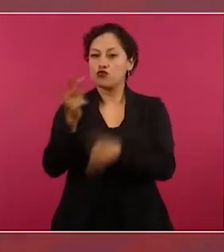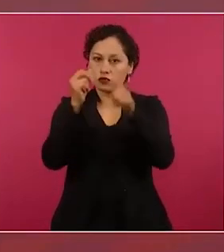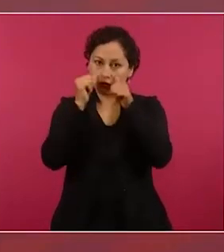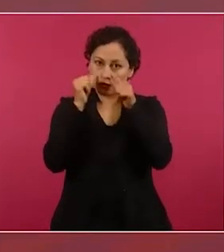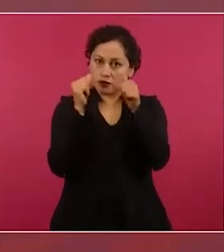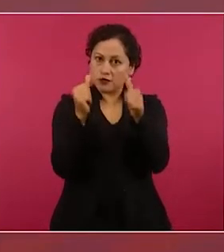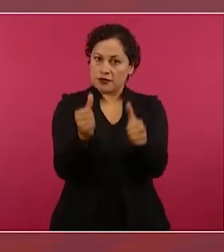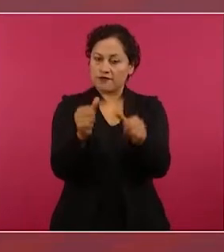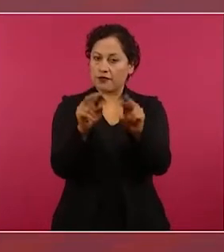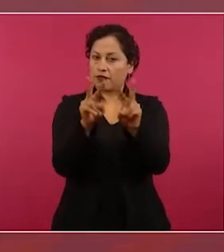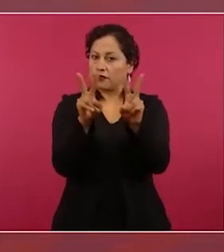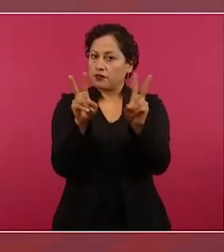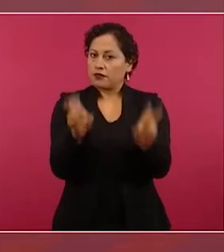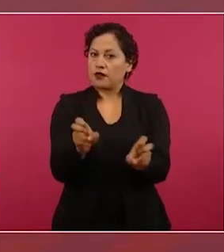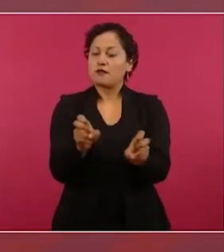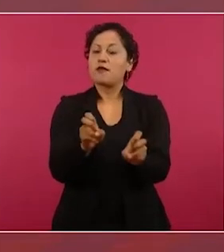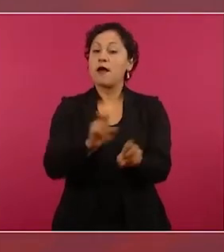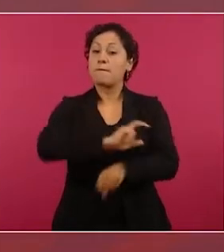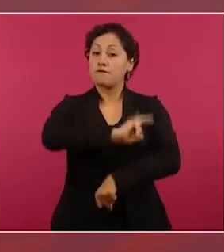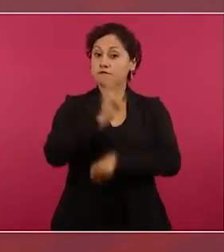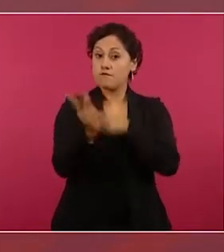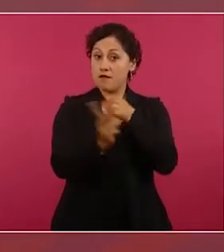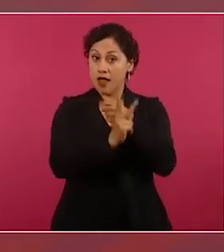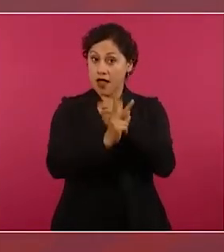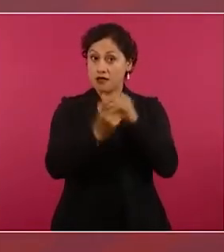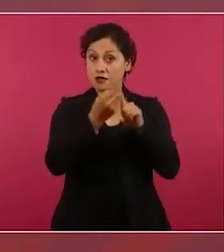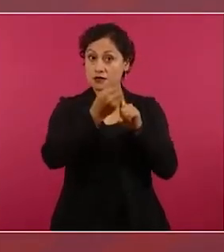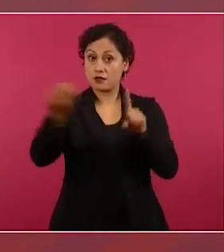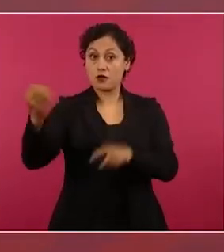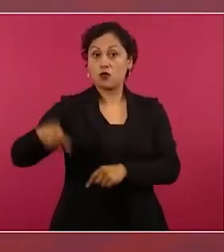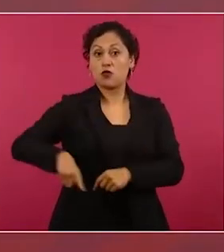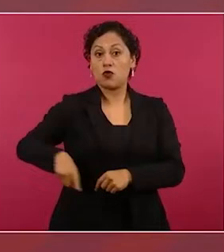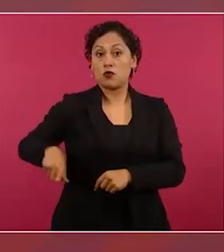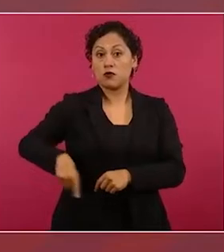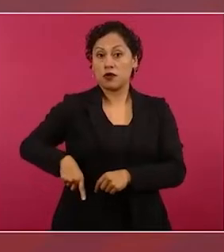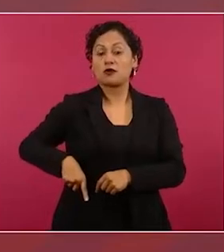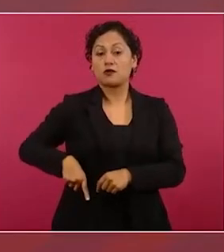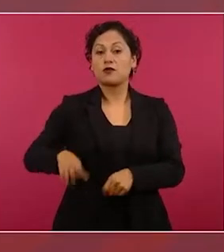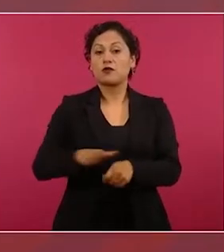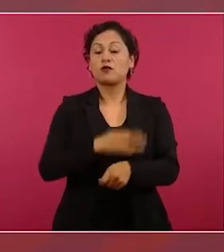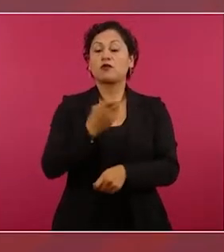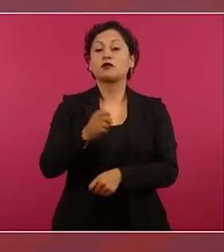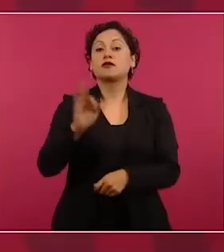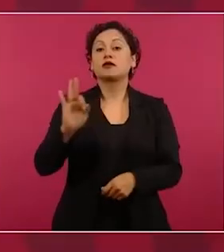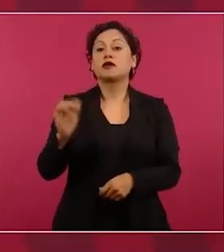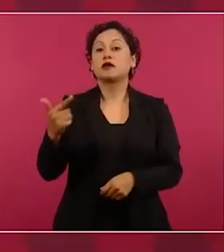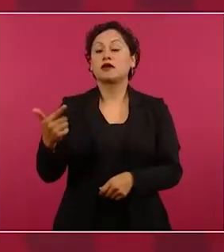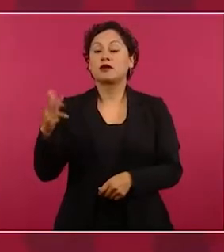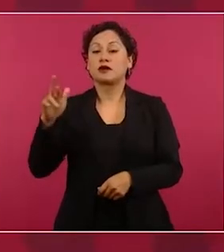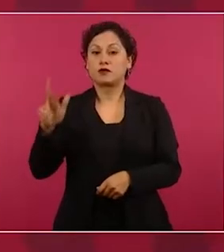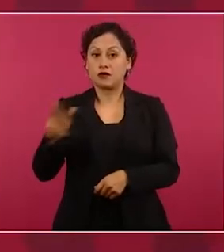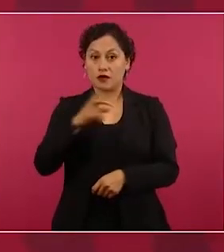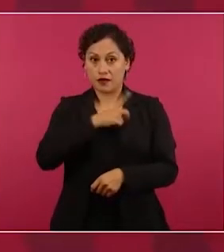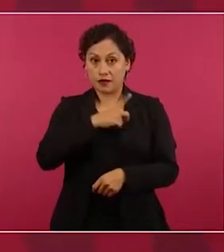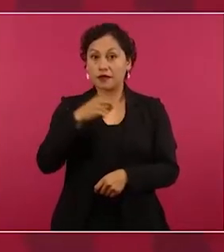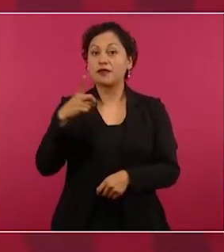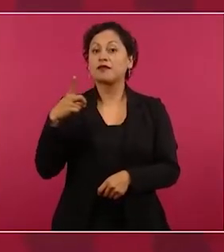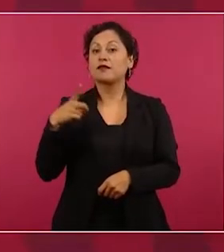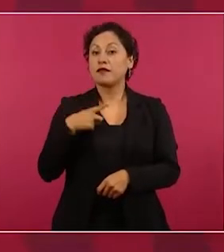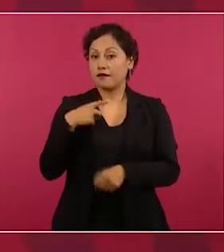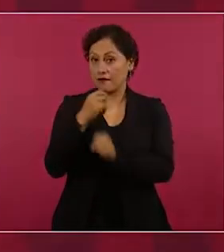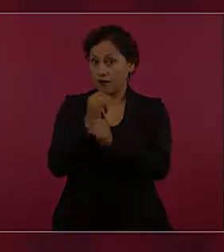y que Fiscalía, Poder Judicial y el Poder Ejecutivo nos